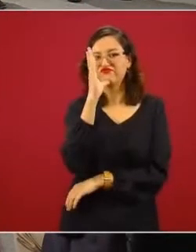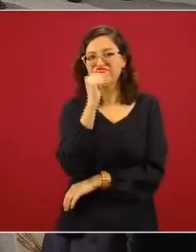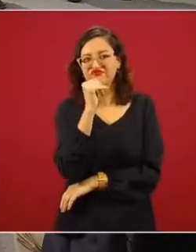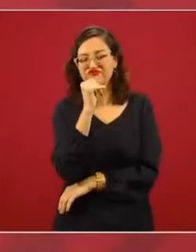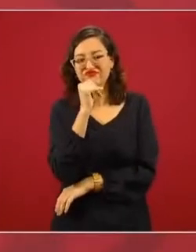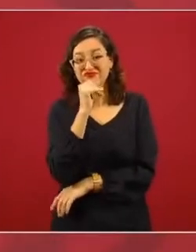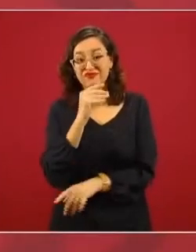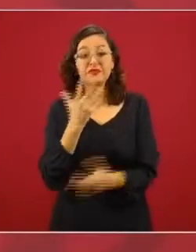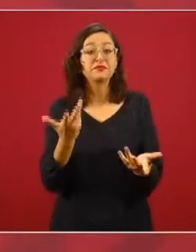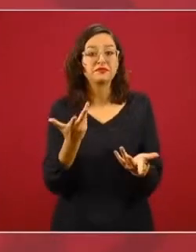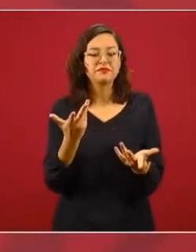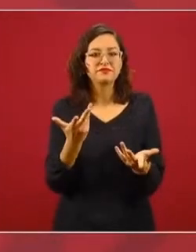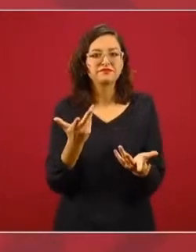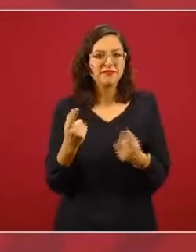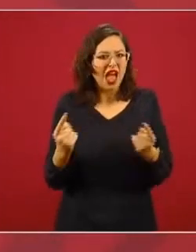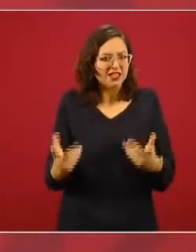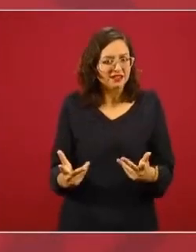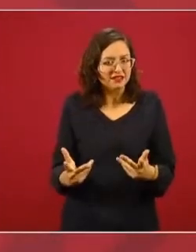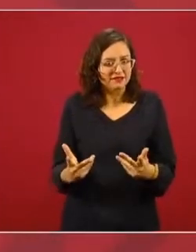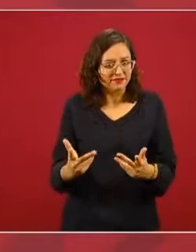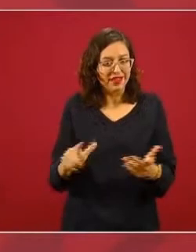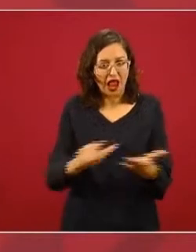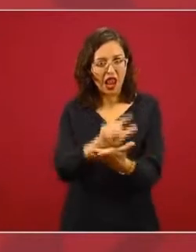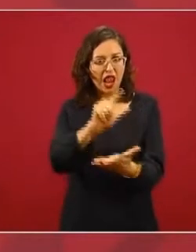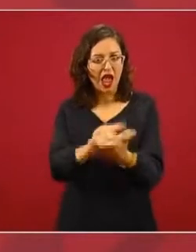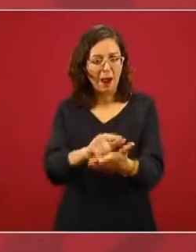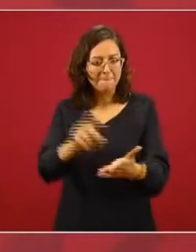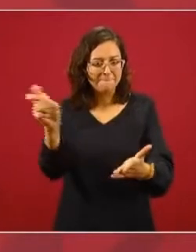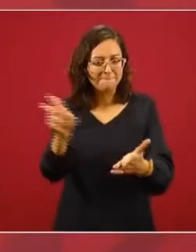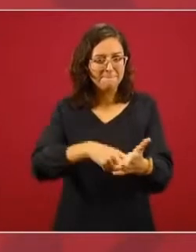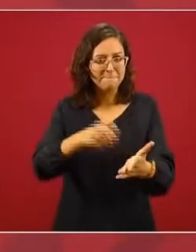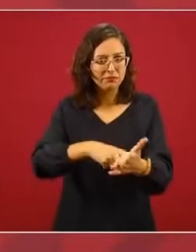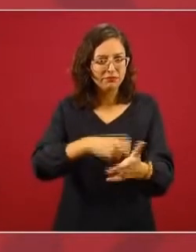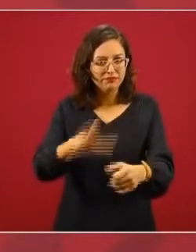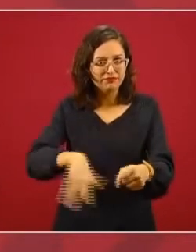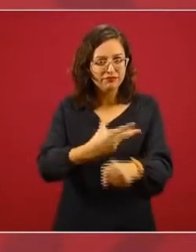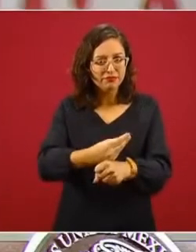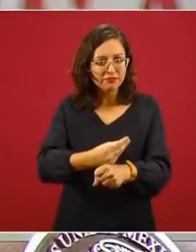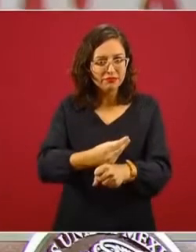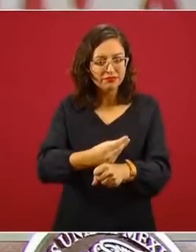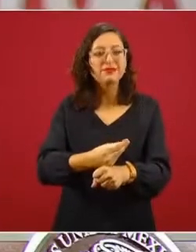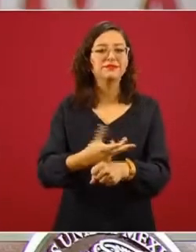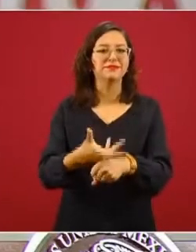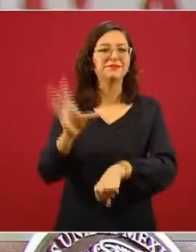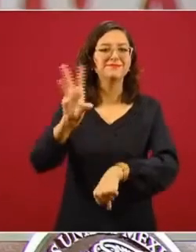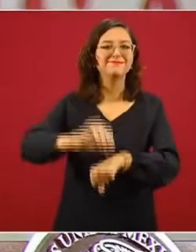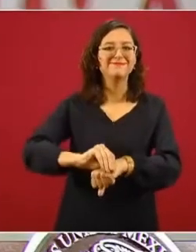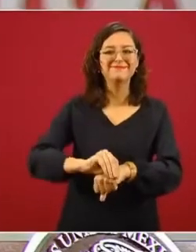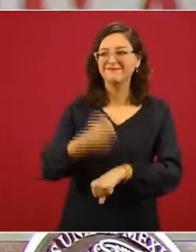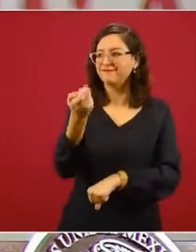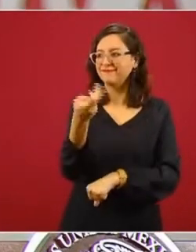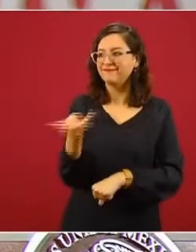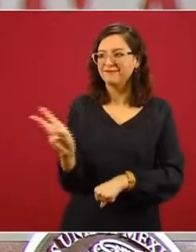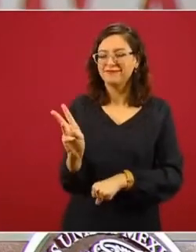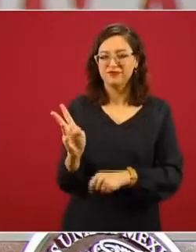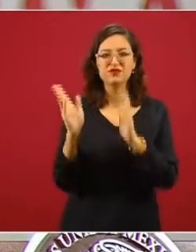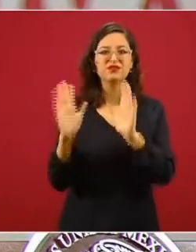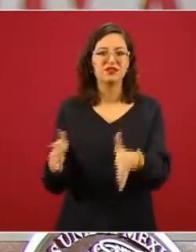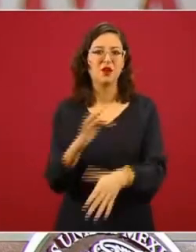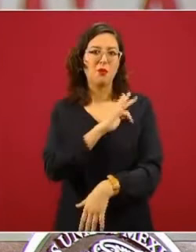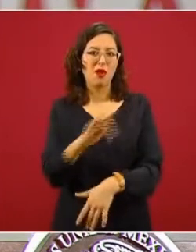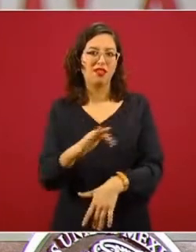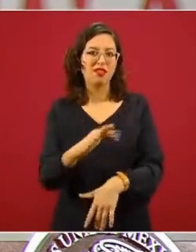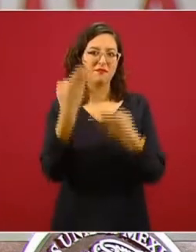cobrar sus becas ya con tarjetas bancarias. Esto es muy importante porque